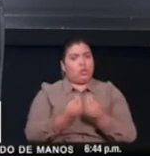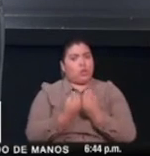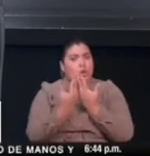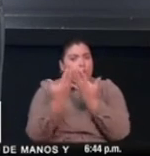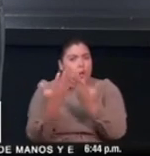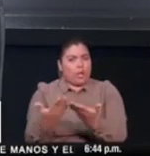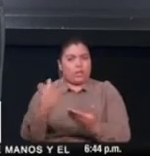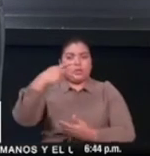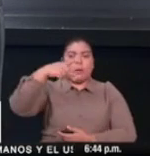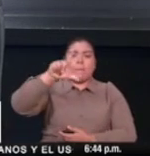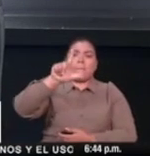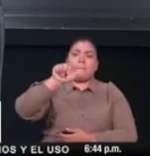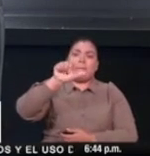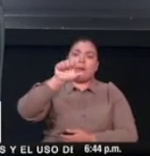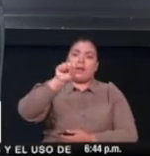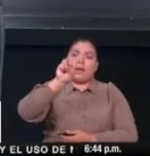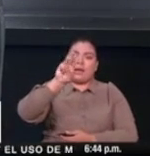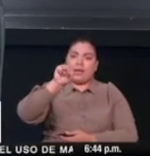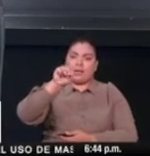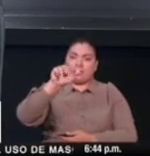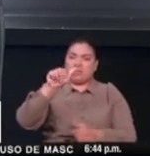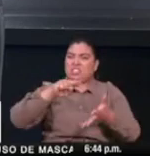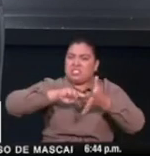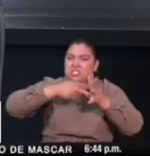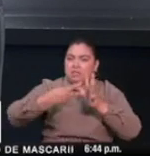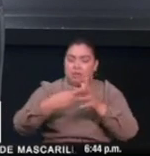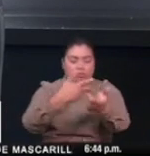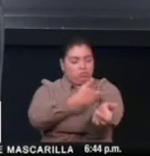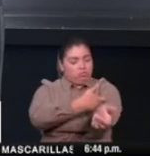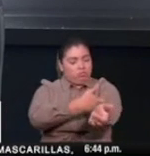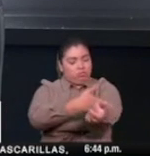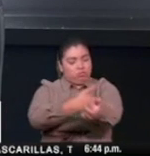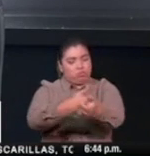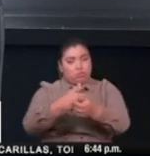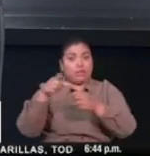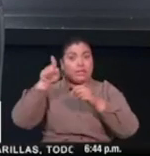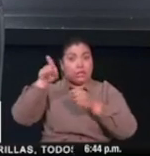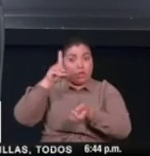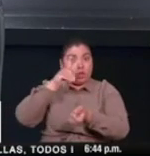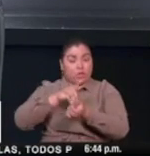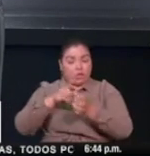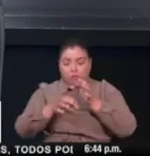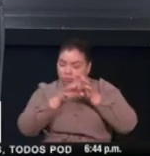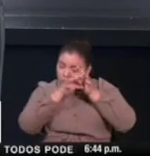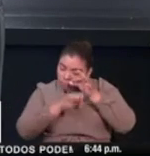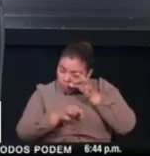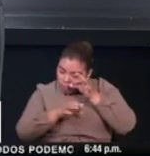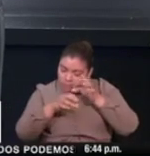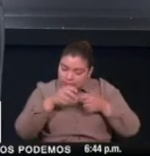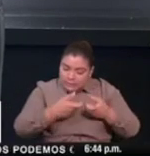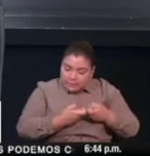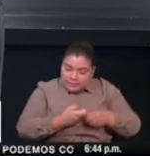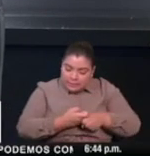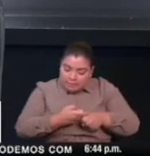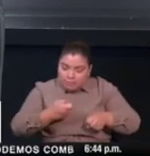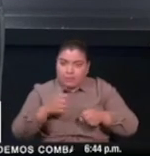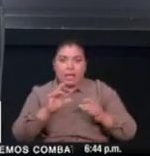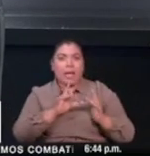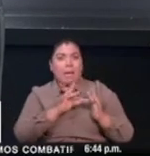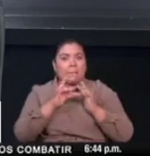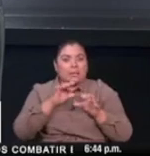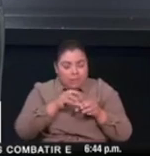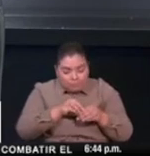demostrado que en un gesto de solidaridad con las personas que están padeciendo COVID, las personas que en este momento